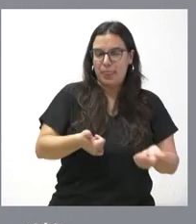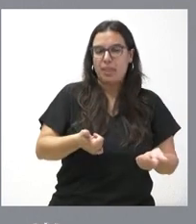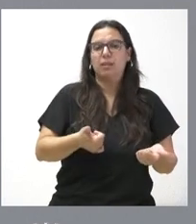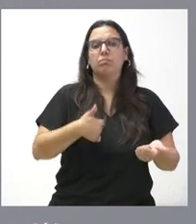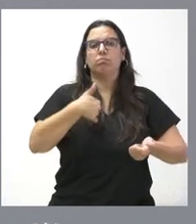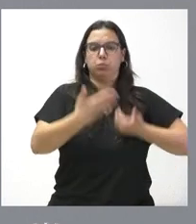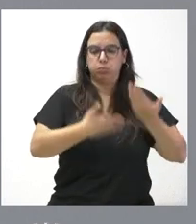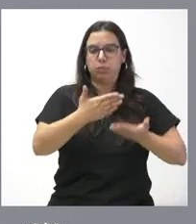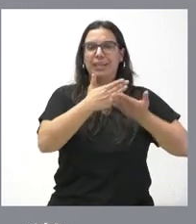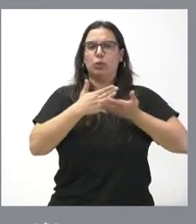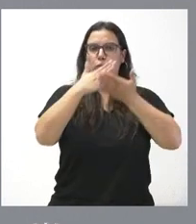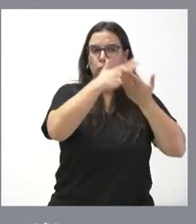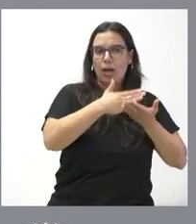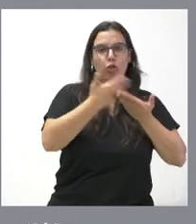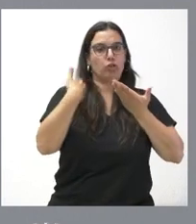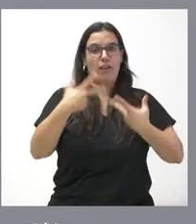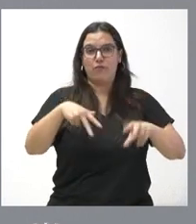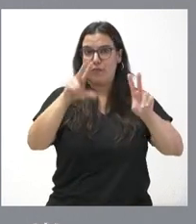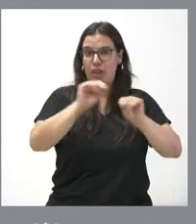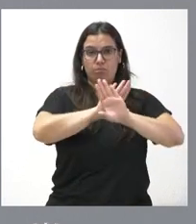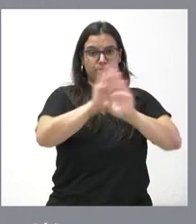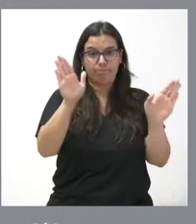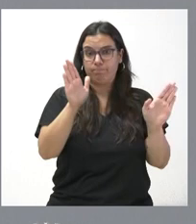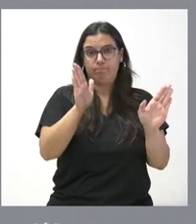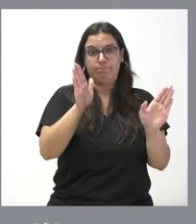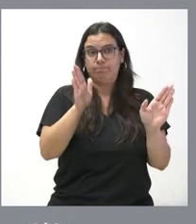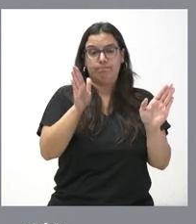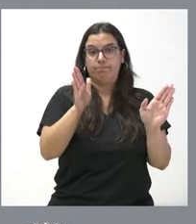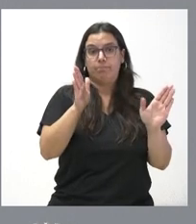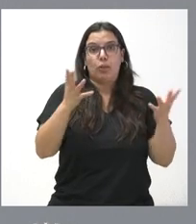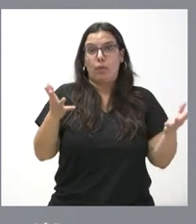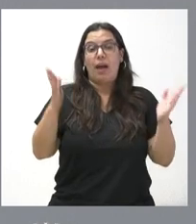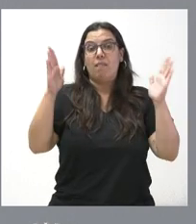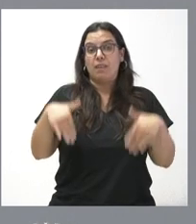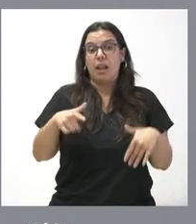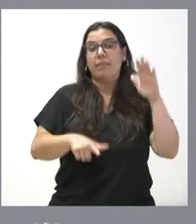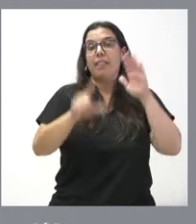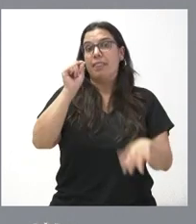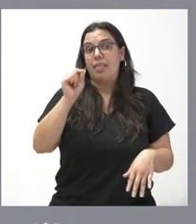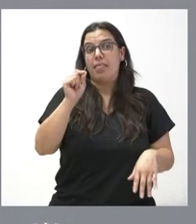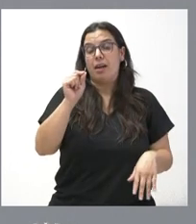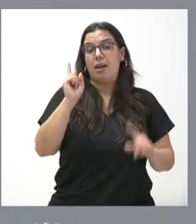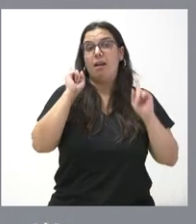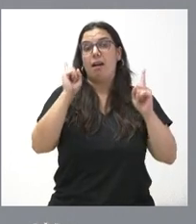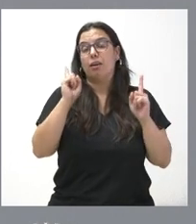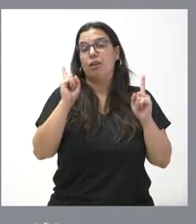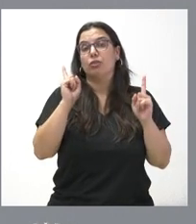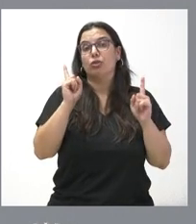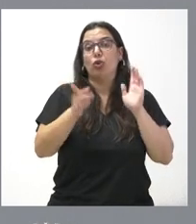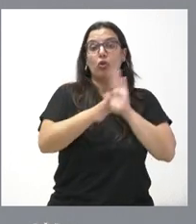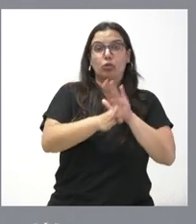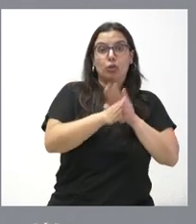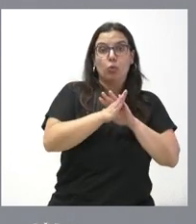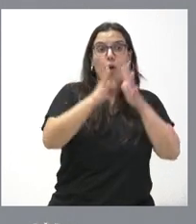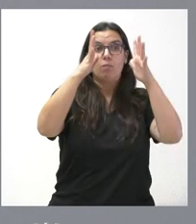se estudió, el procedimiento ya concluyó y, por tanto, el que toma la decisión en su caso de continuar con